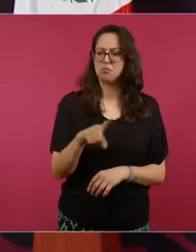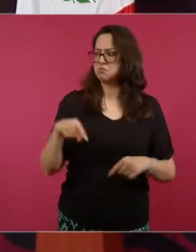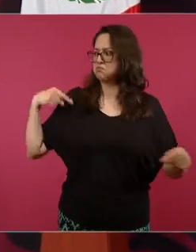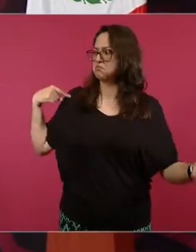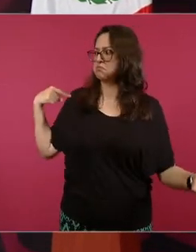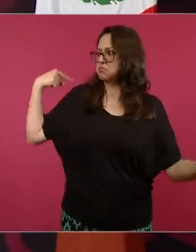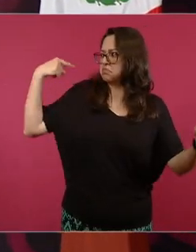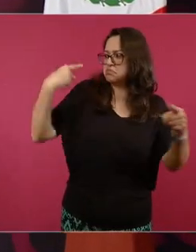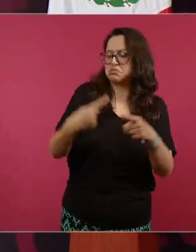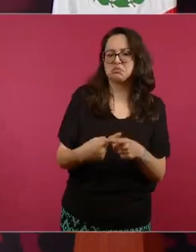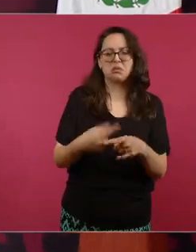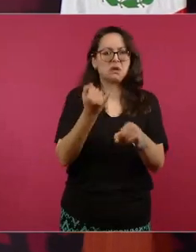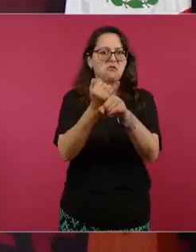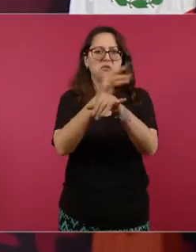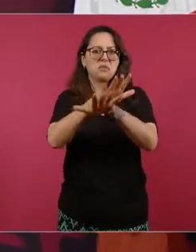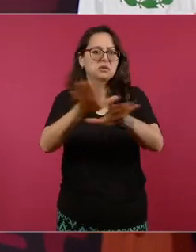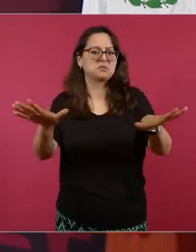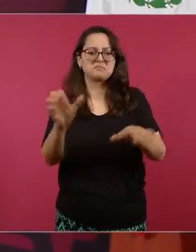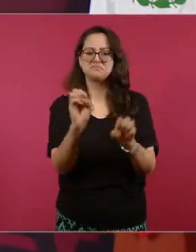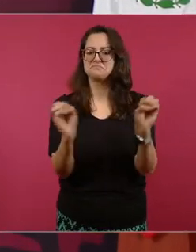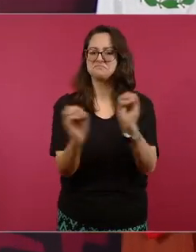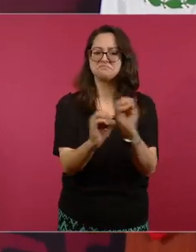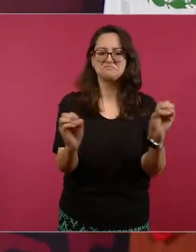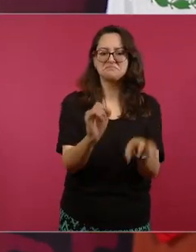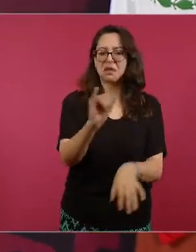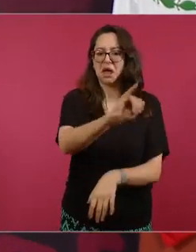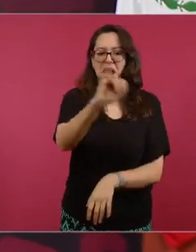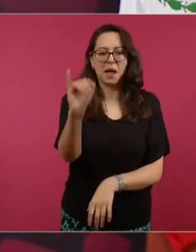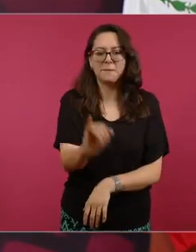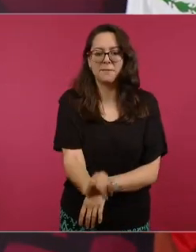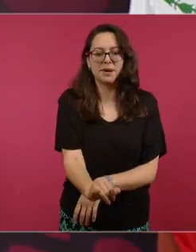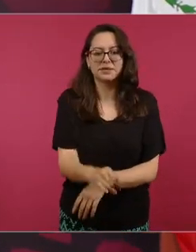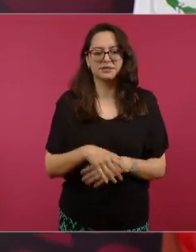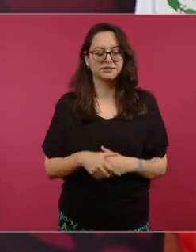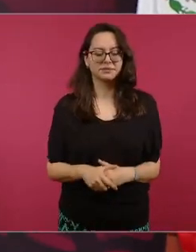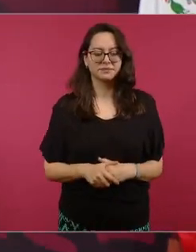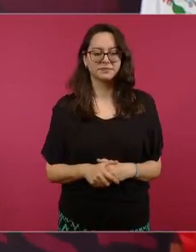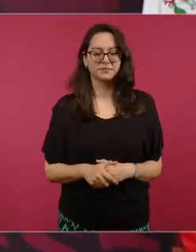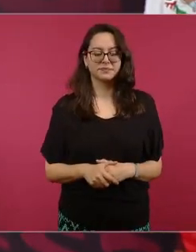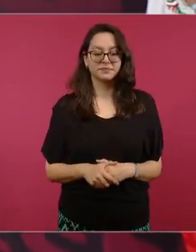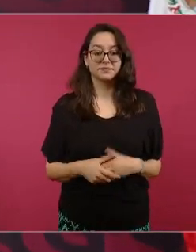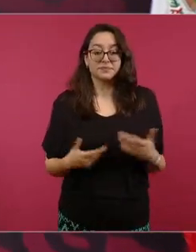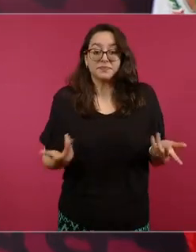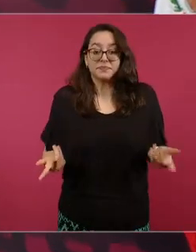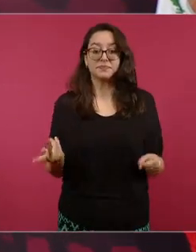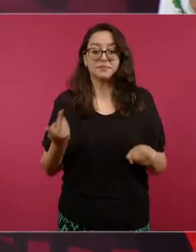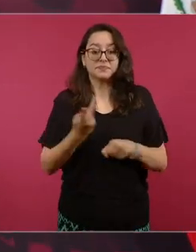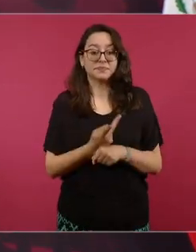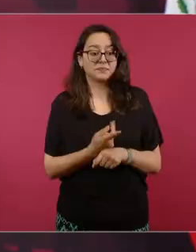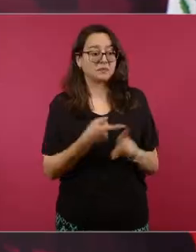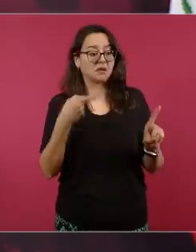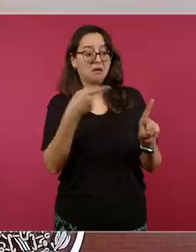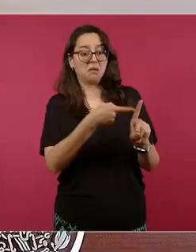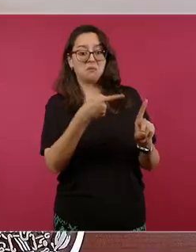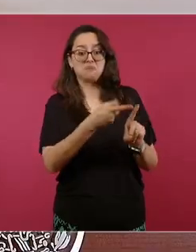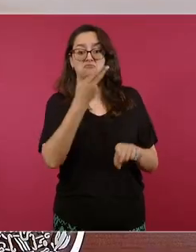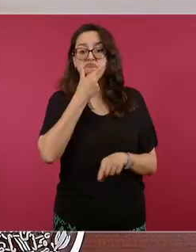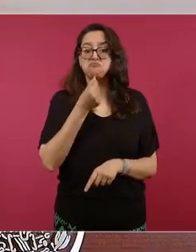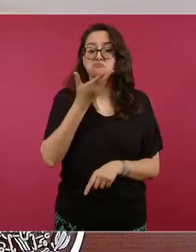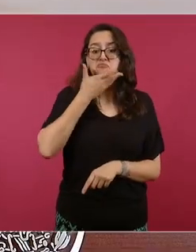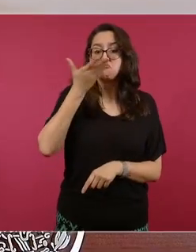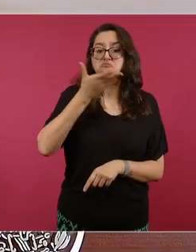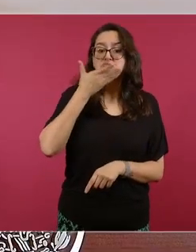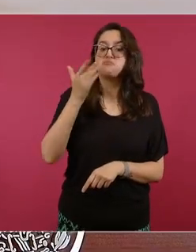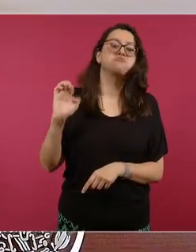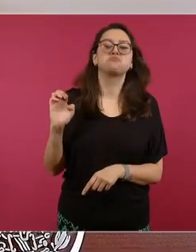porque esto se practicaba de tiempo atrás